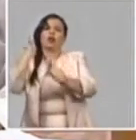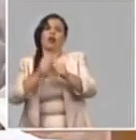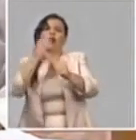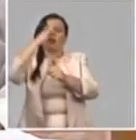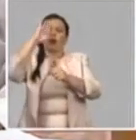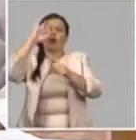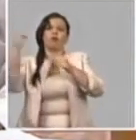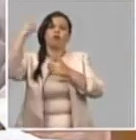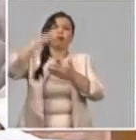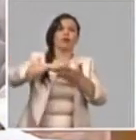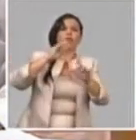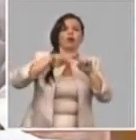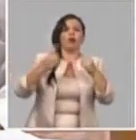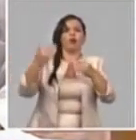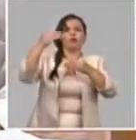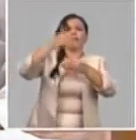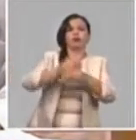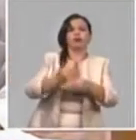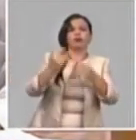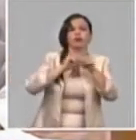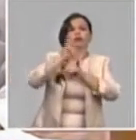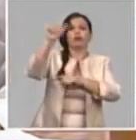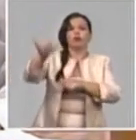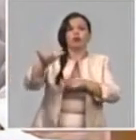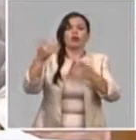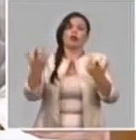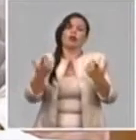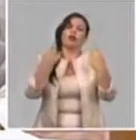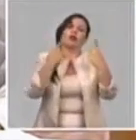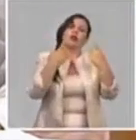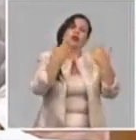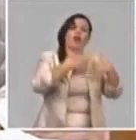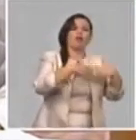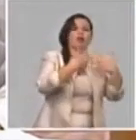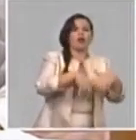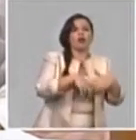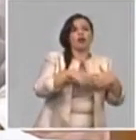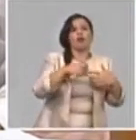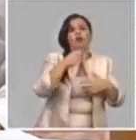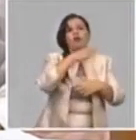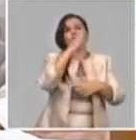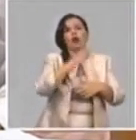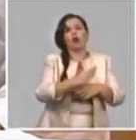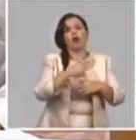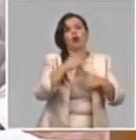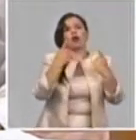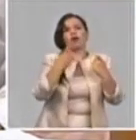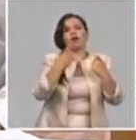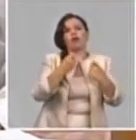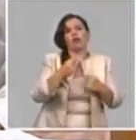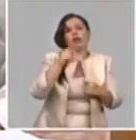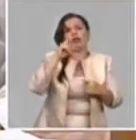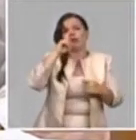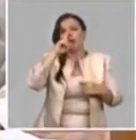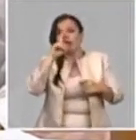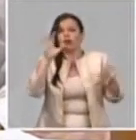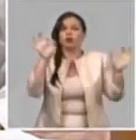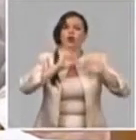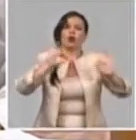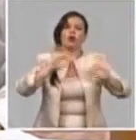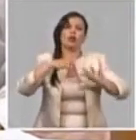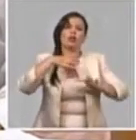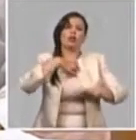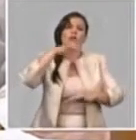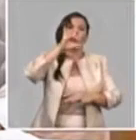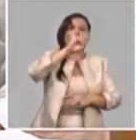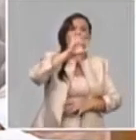la inversión que se está terminando en la fábrica de chocolate de Barracoa, prácticamente un 98% de terminación que prácticamente con la llegada de los técnicos extranjeros